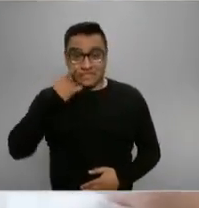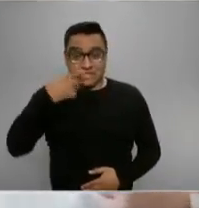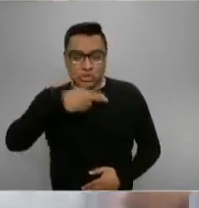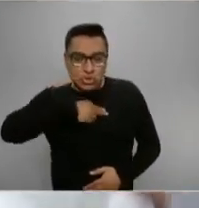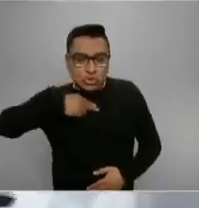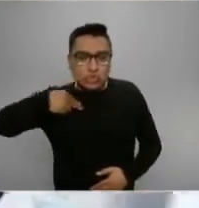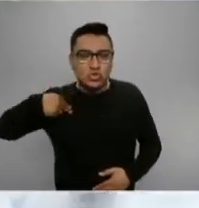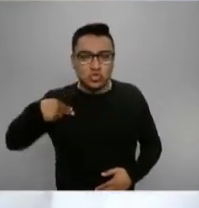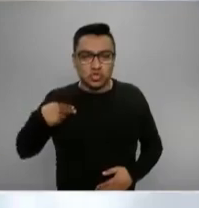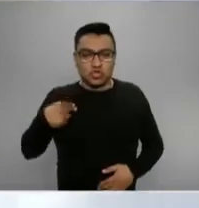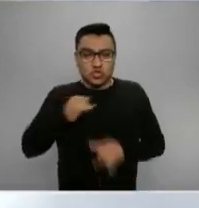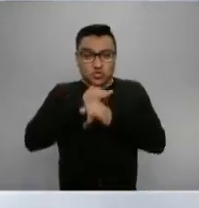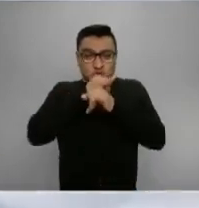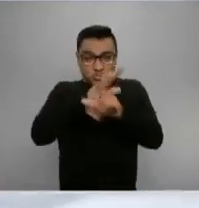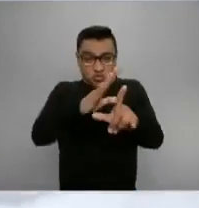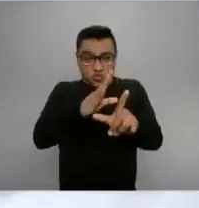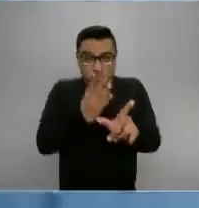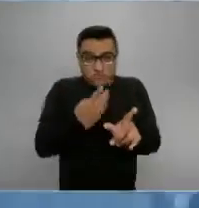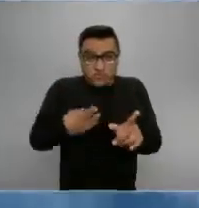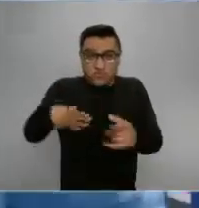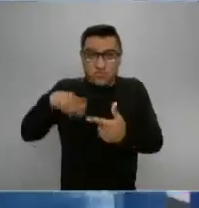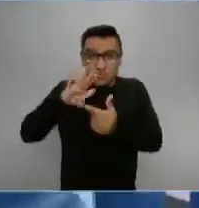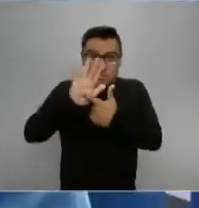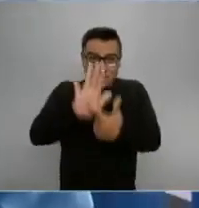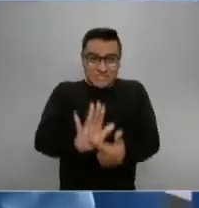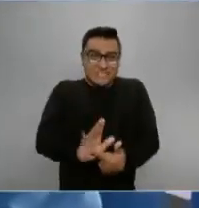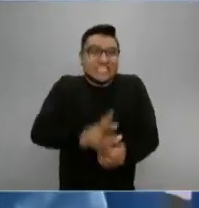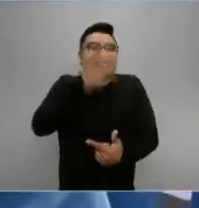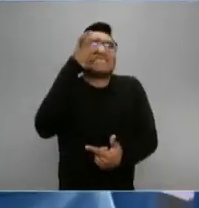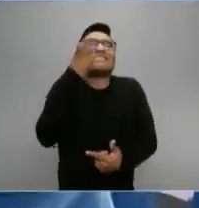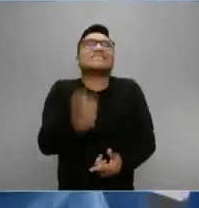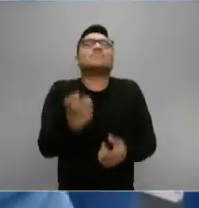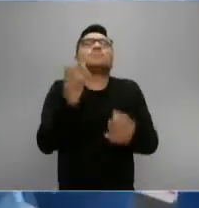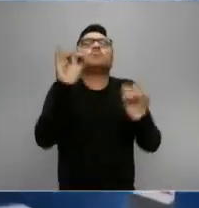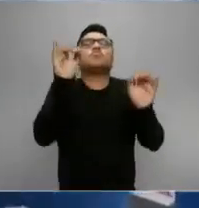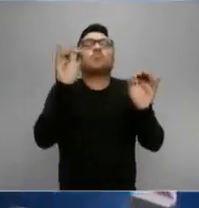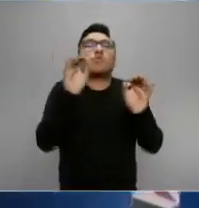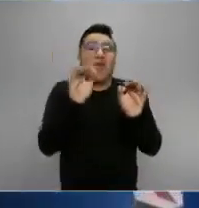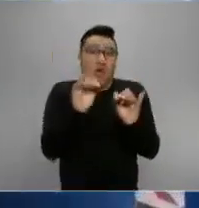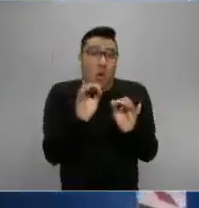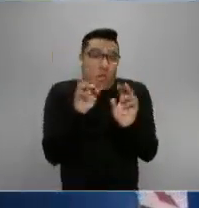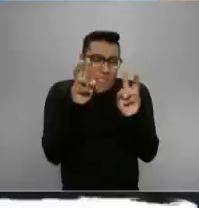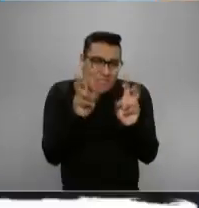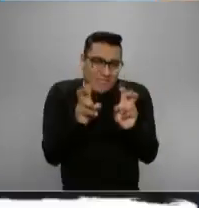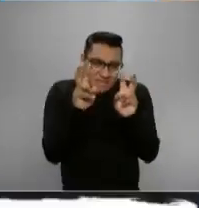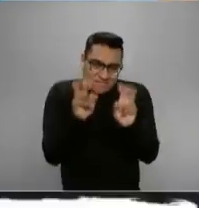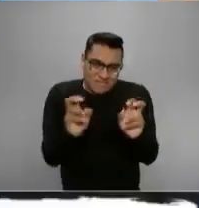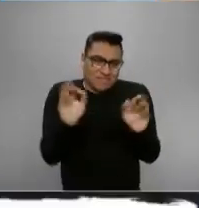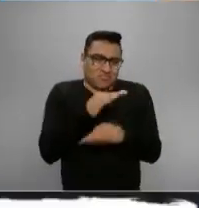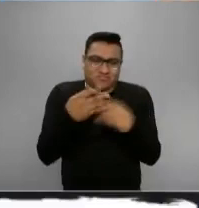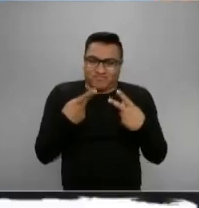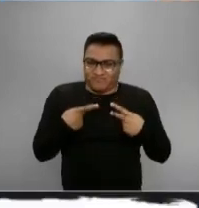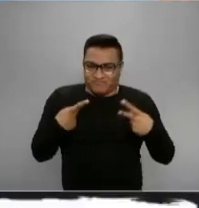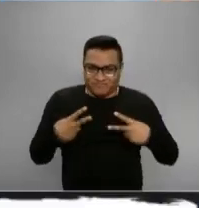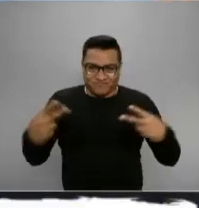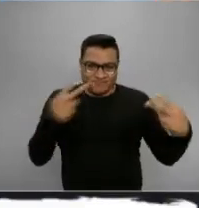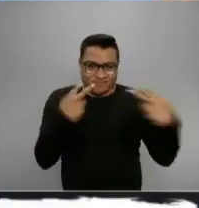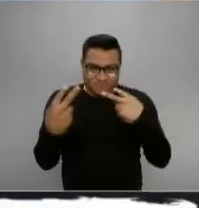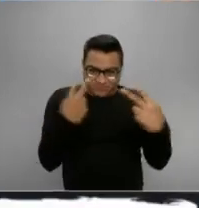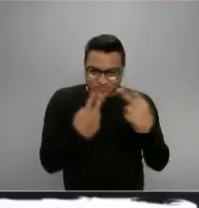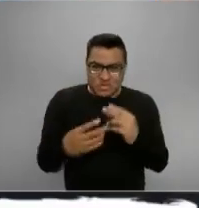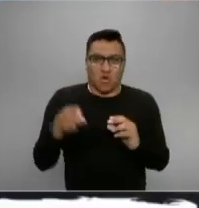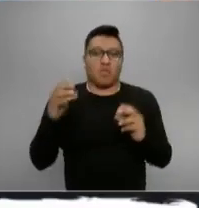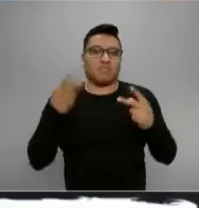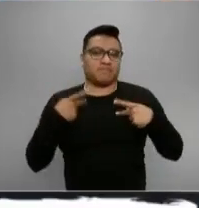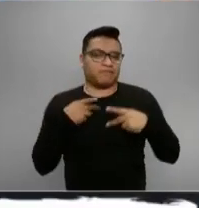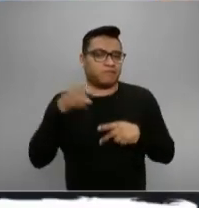haciendo, justamente es porque es un asunto de interés público y es importante que usted que nos escucha y que nos